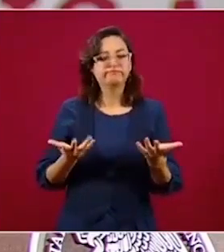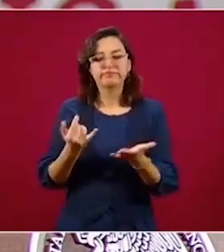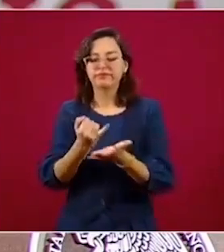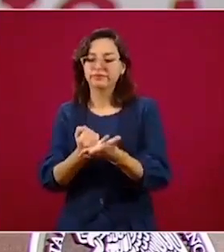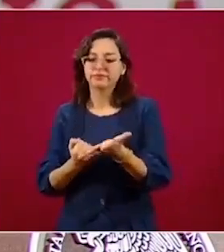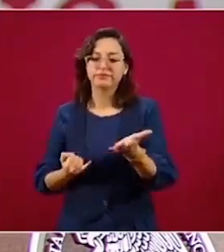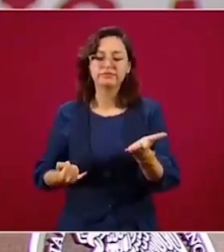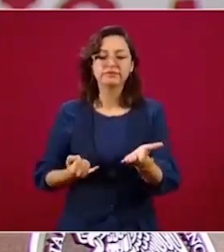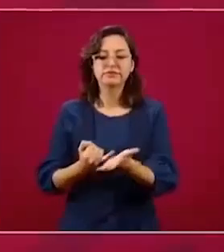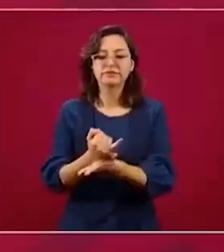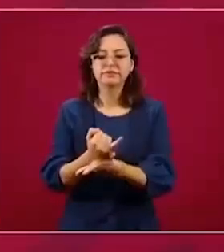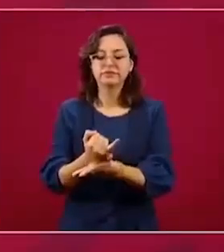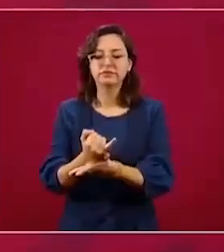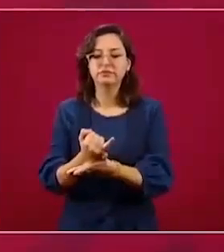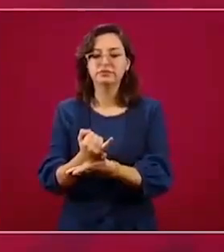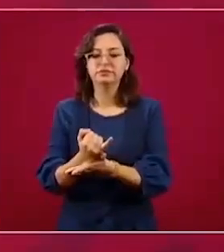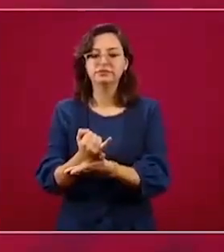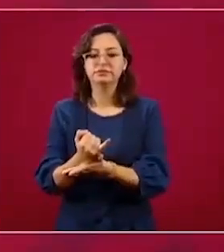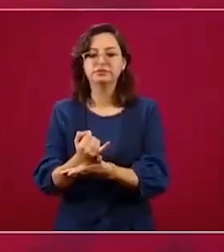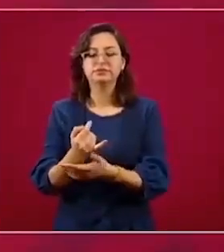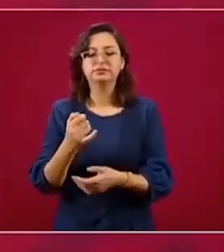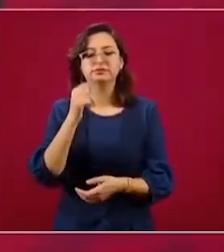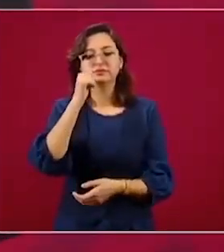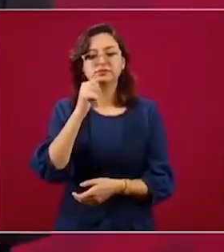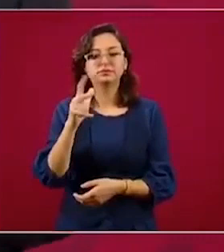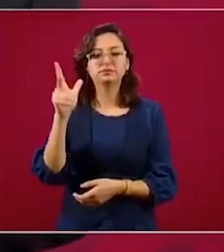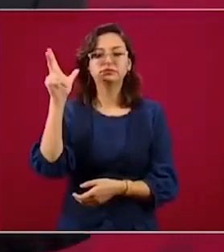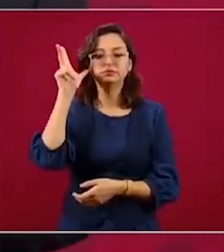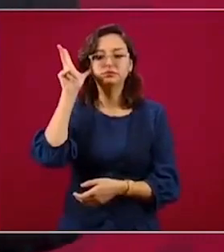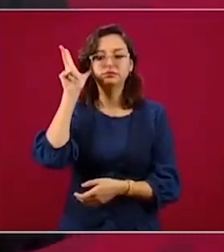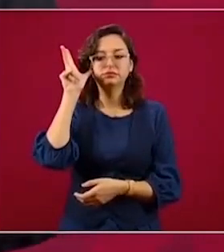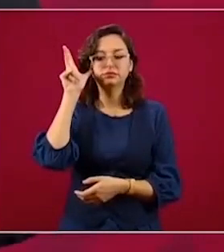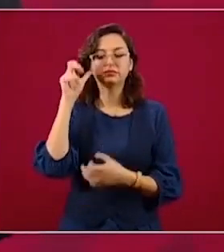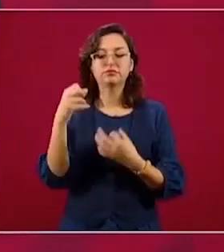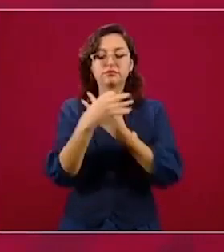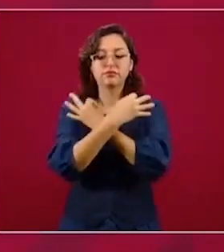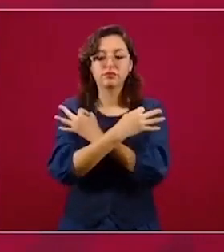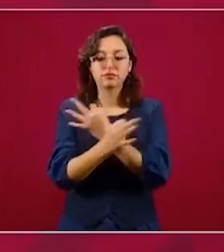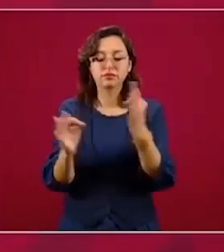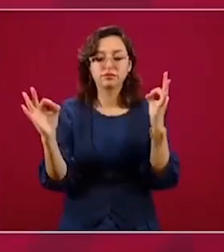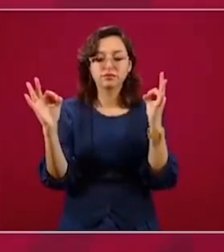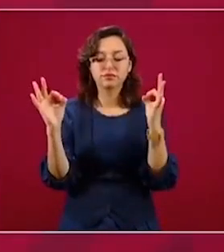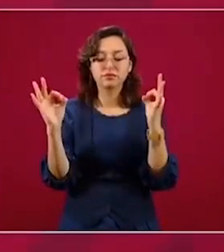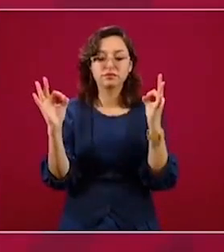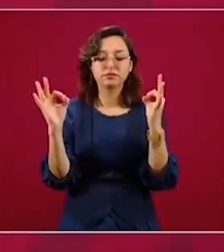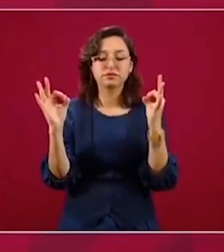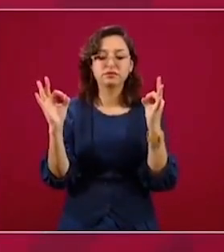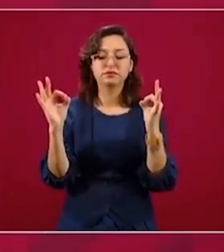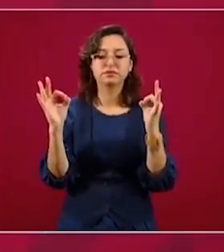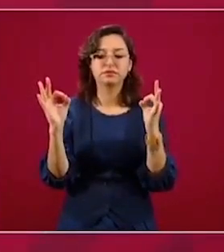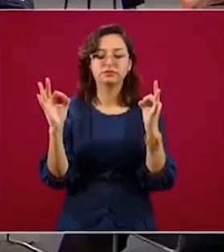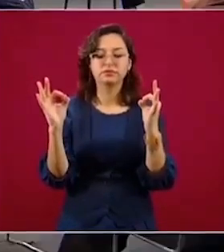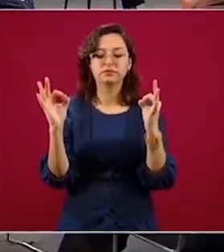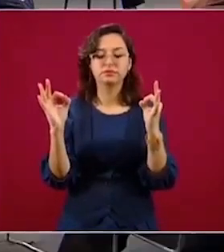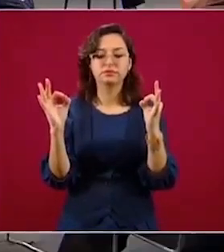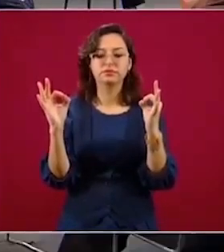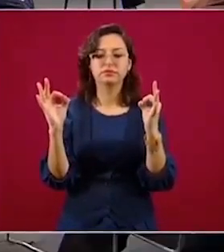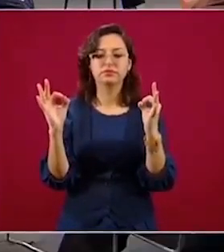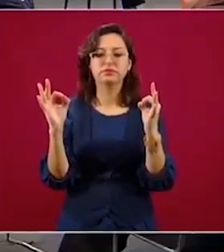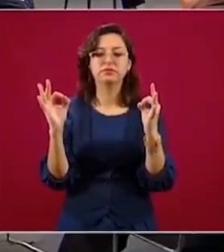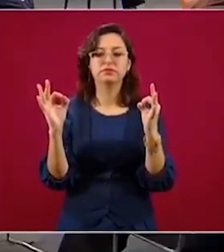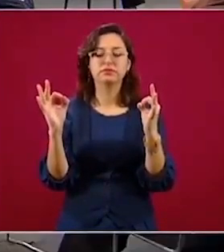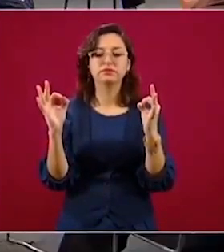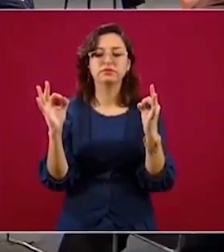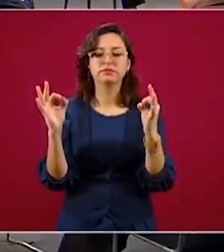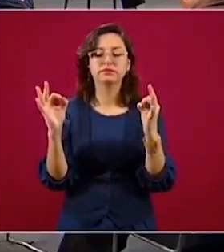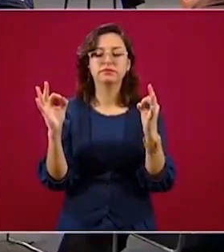desde antier que se llevó a cabo el anuncio